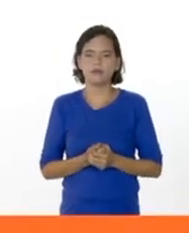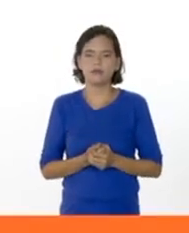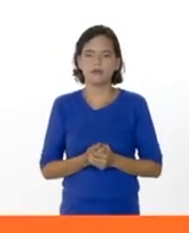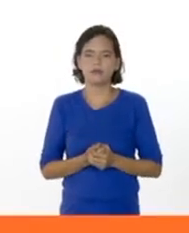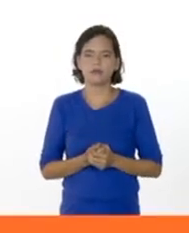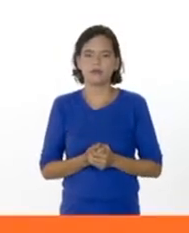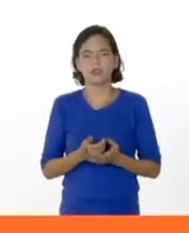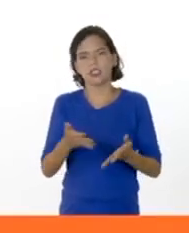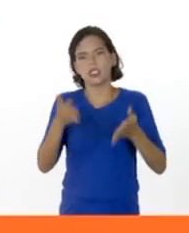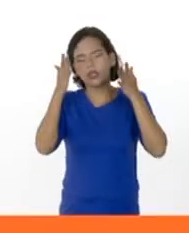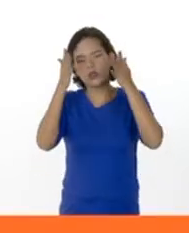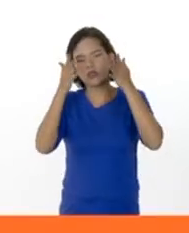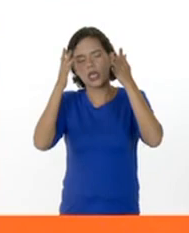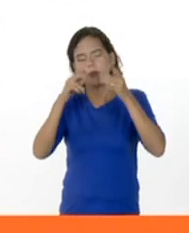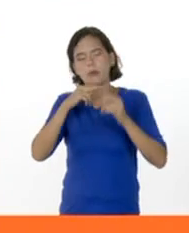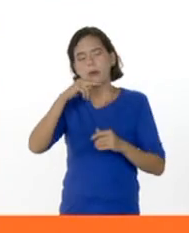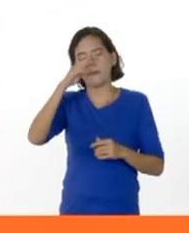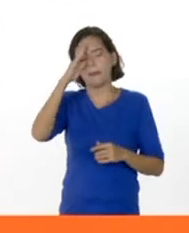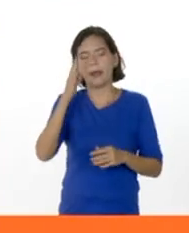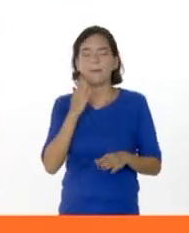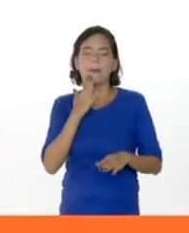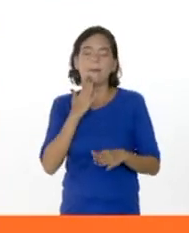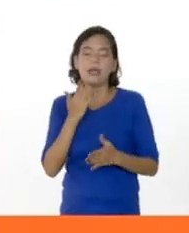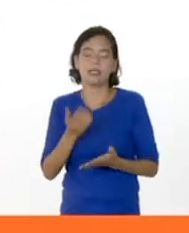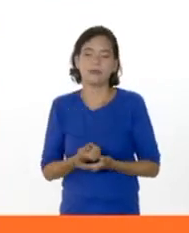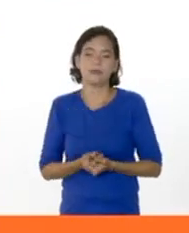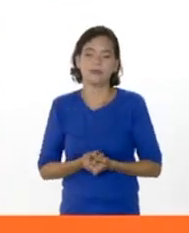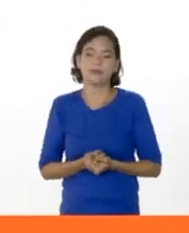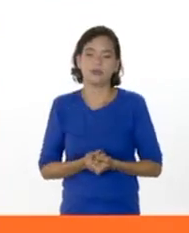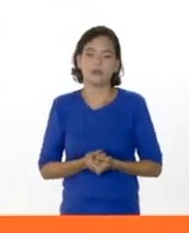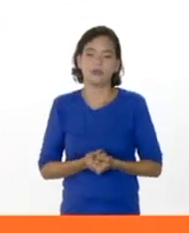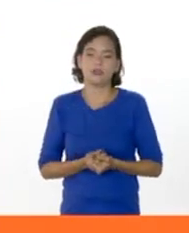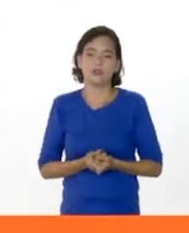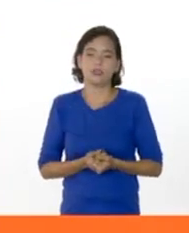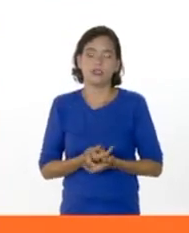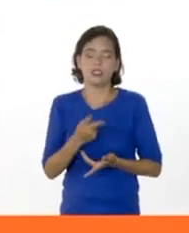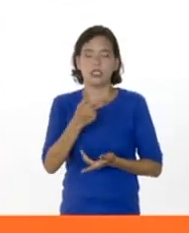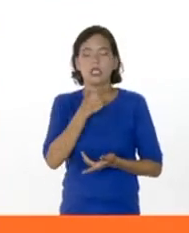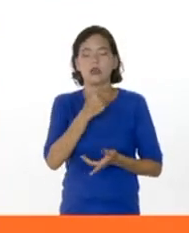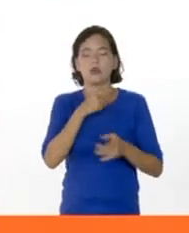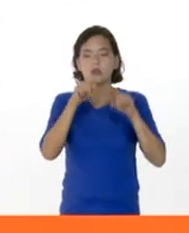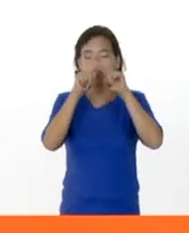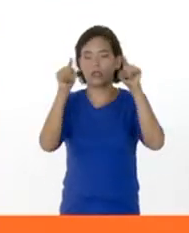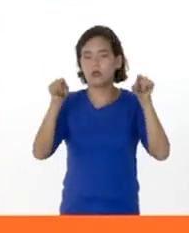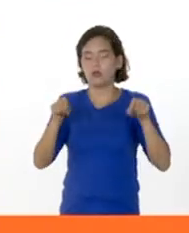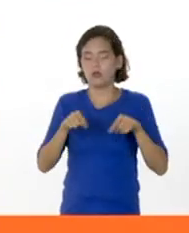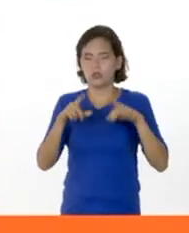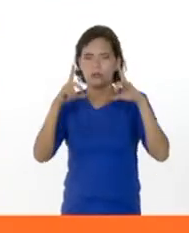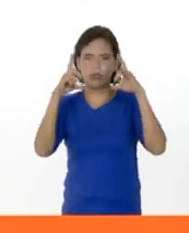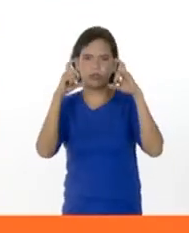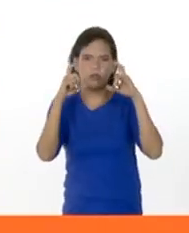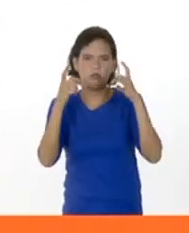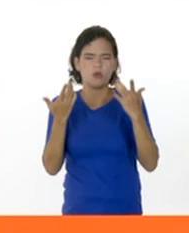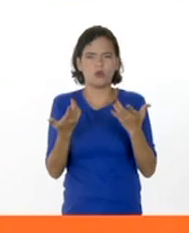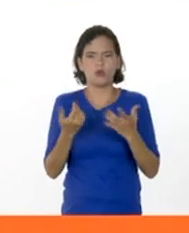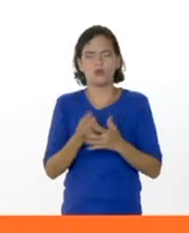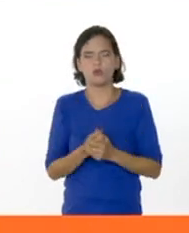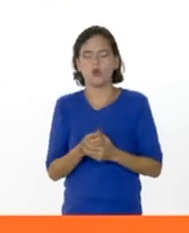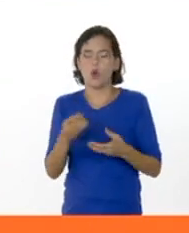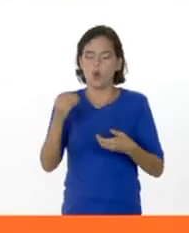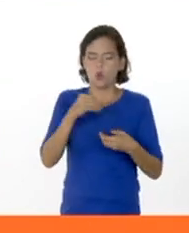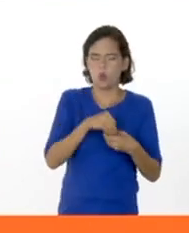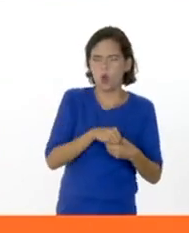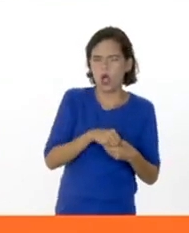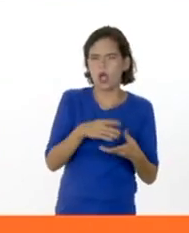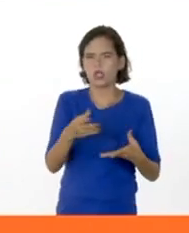recomendamos, padres, madres, si les interesa este cuadro, tómenle una foto, guárdelo,